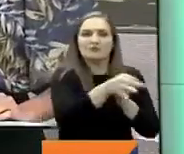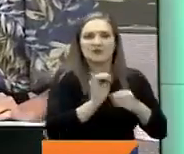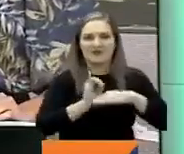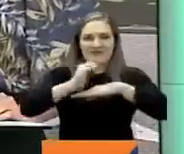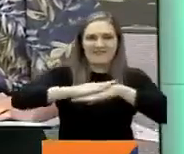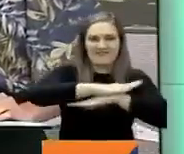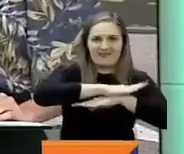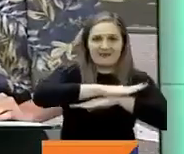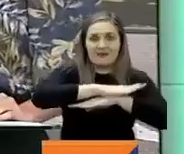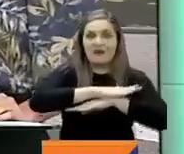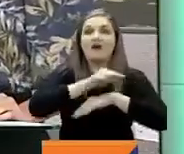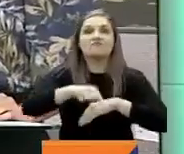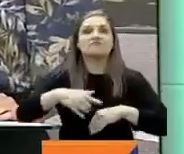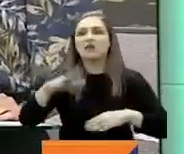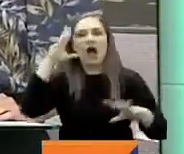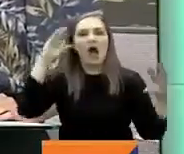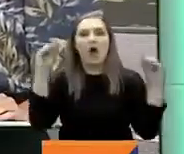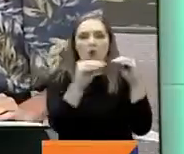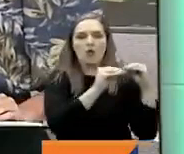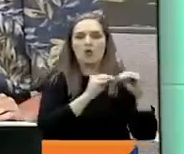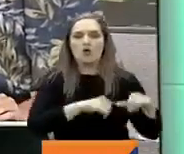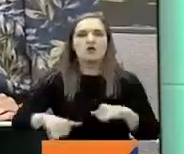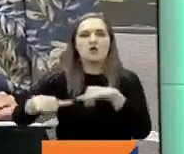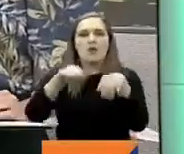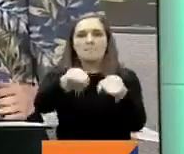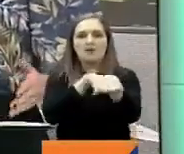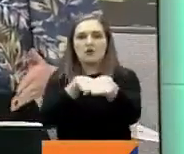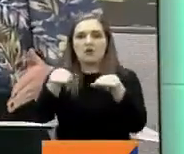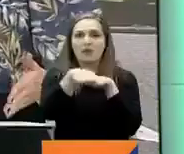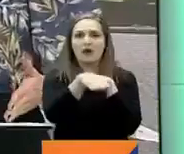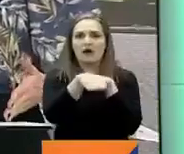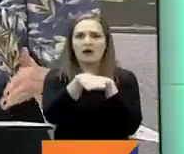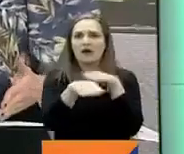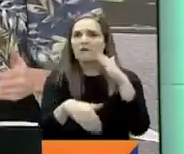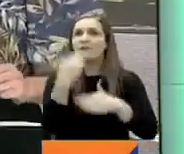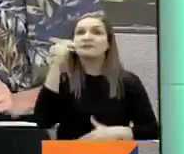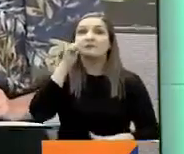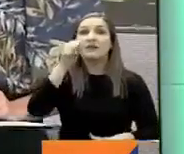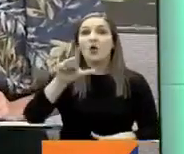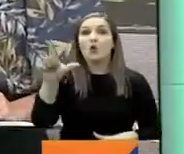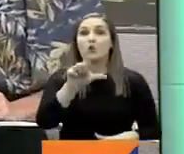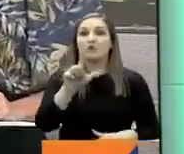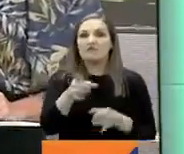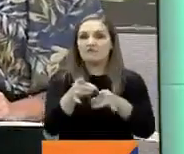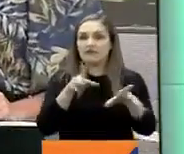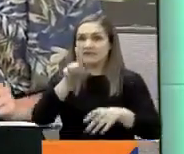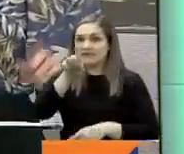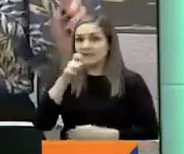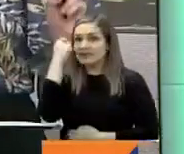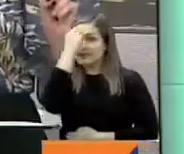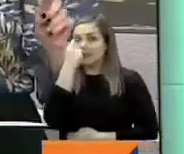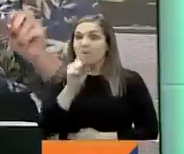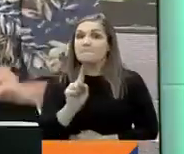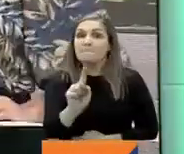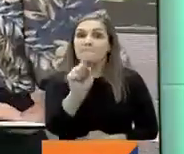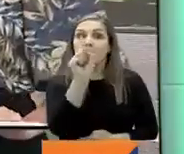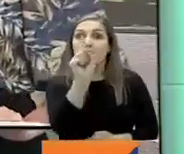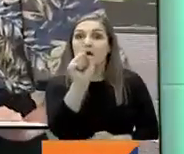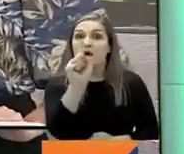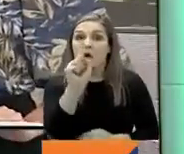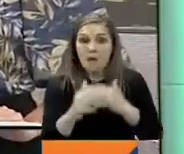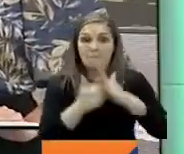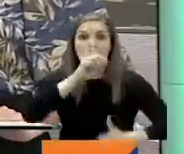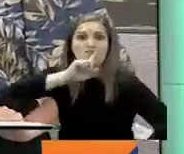para toda el área metropolitana. La medida, ojo, comenzará a regir a partir de mañana lunes 6 de septiembre. Sin embargo, tendrá sanciones